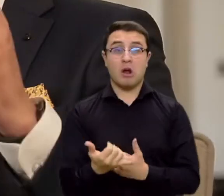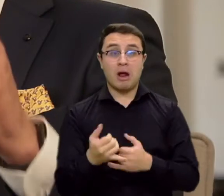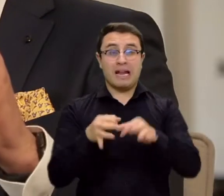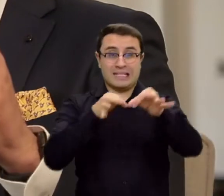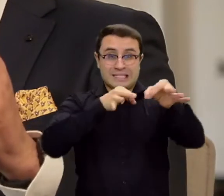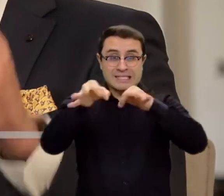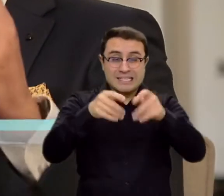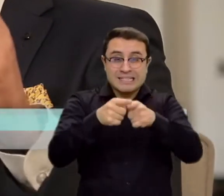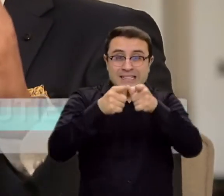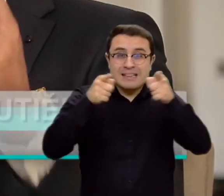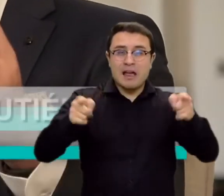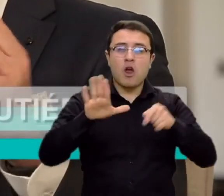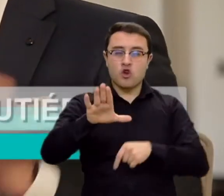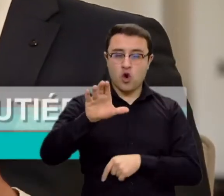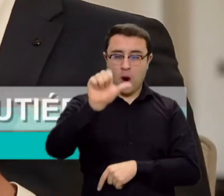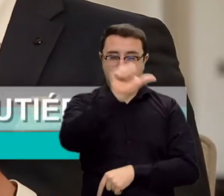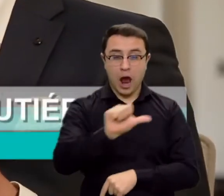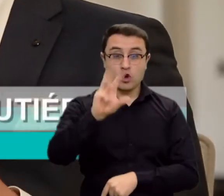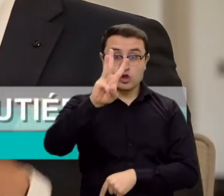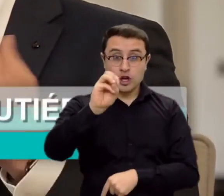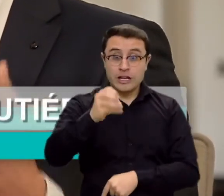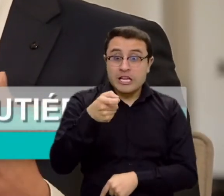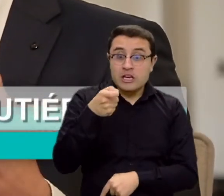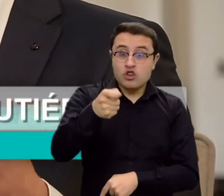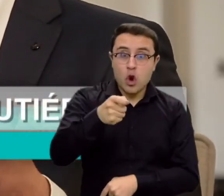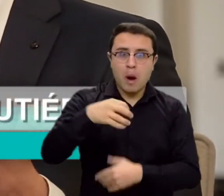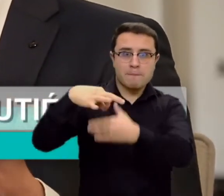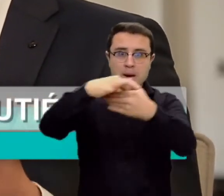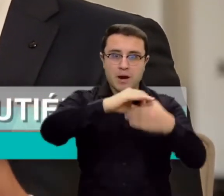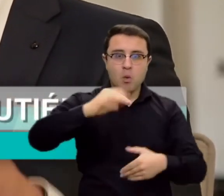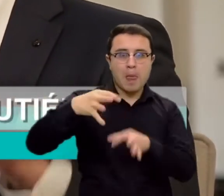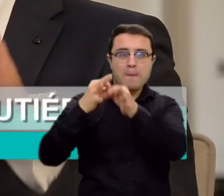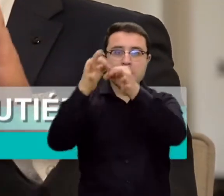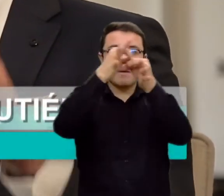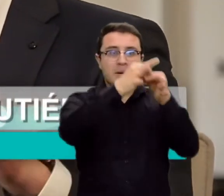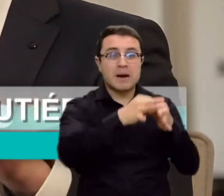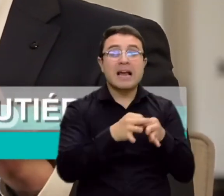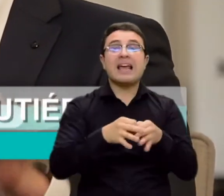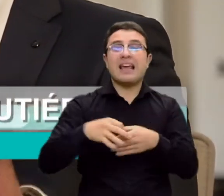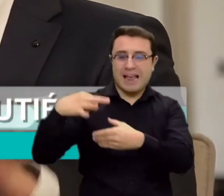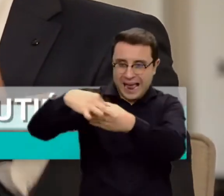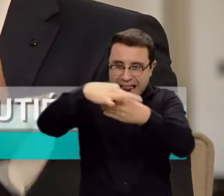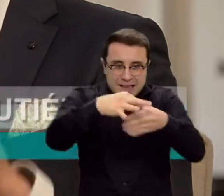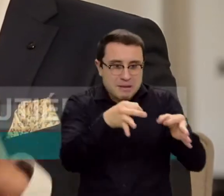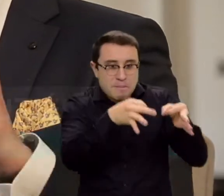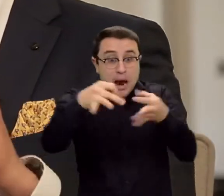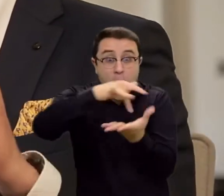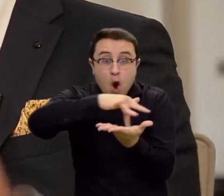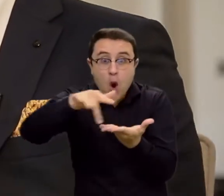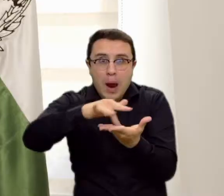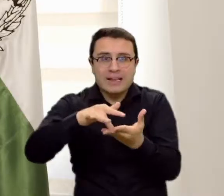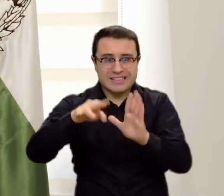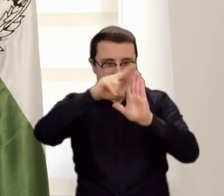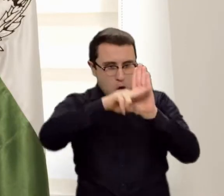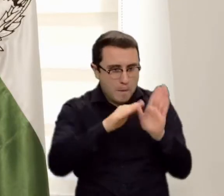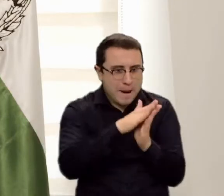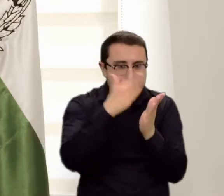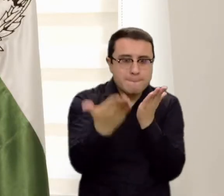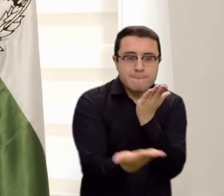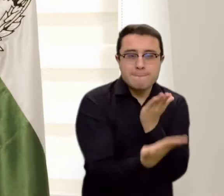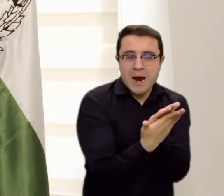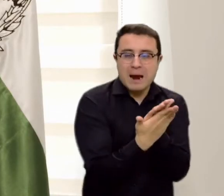elección, el próximo 30 de agosto en cuatro municipios del país, elecciones atípicas con todas las normas de